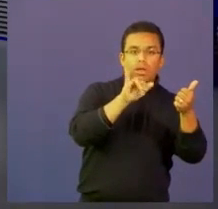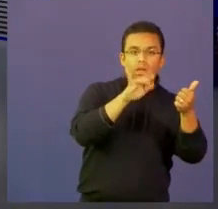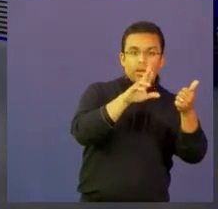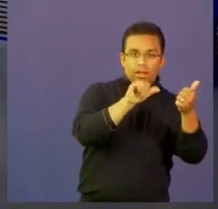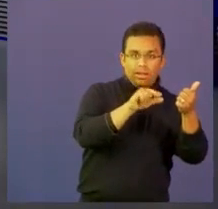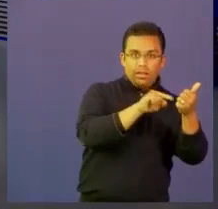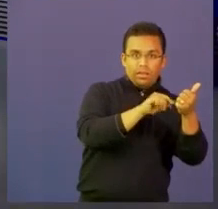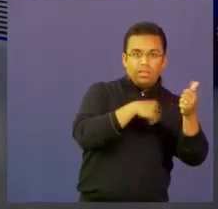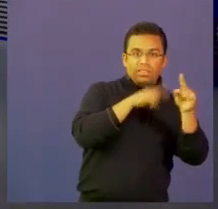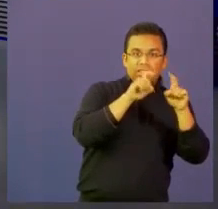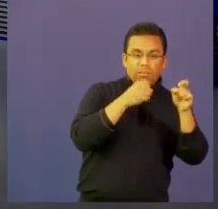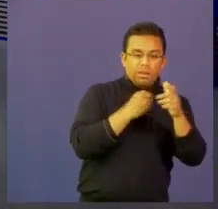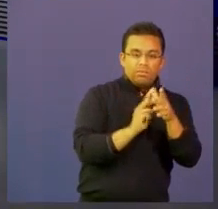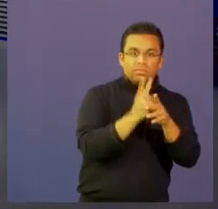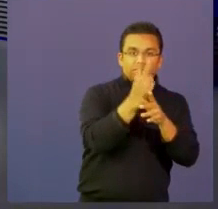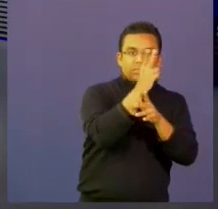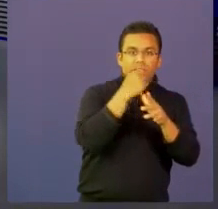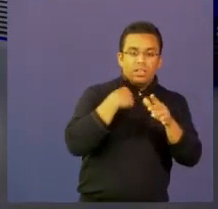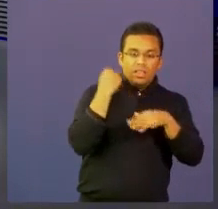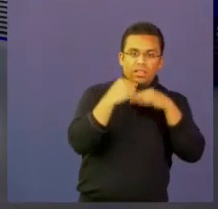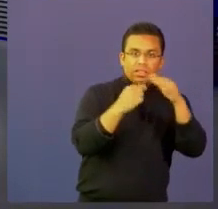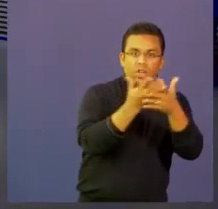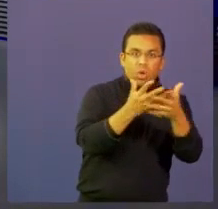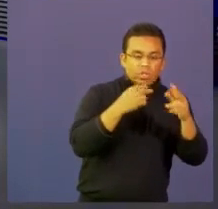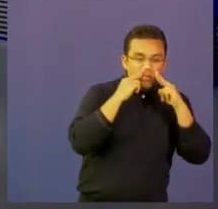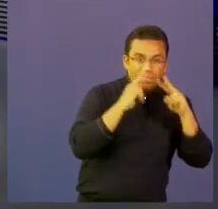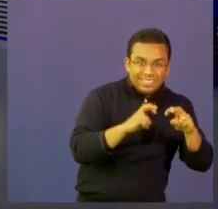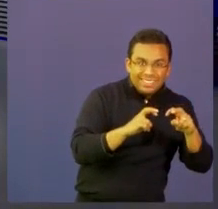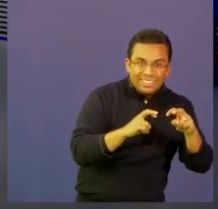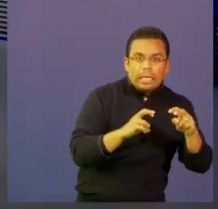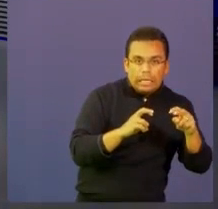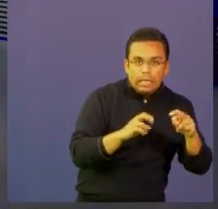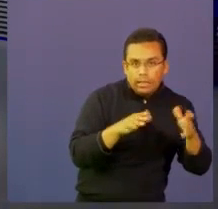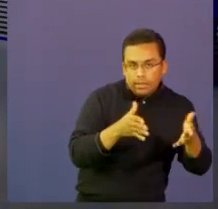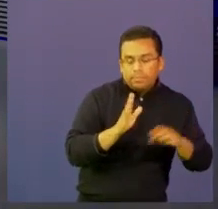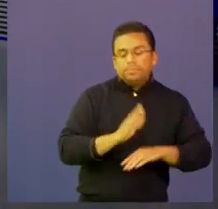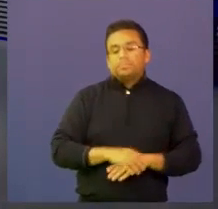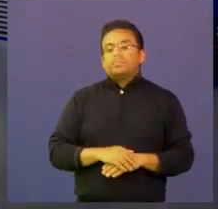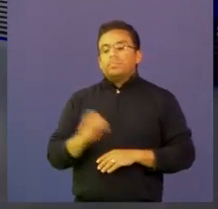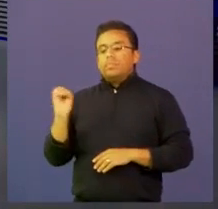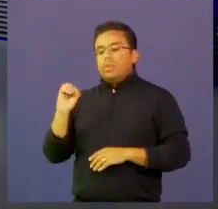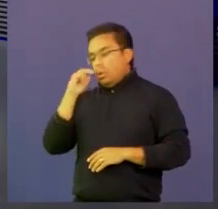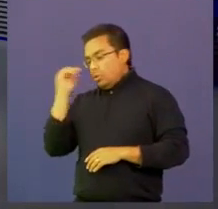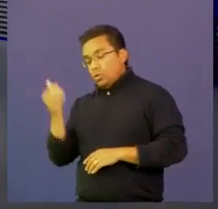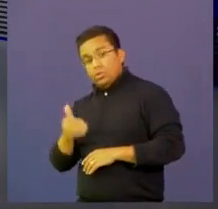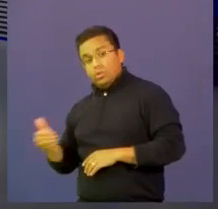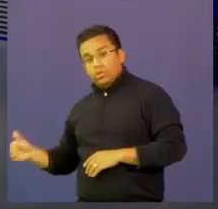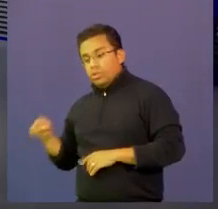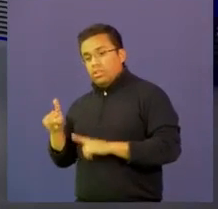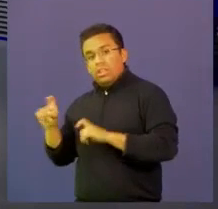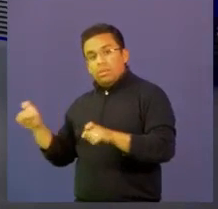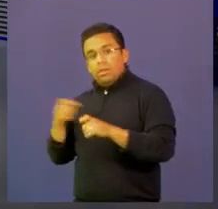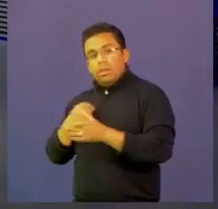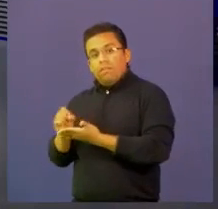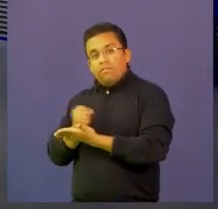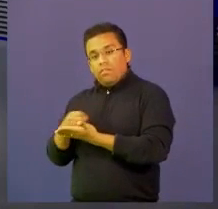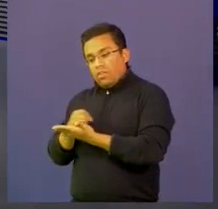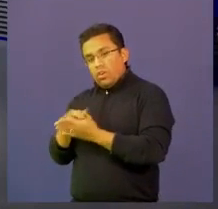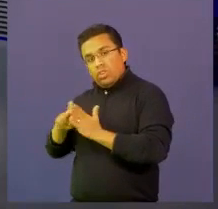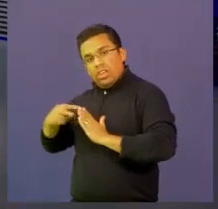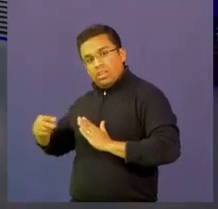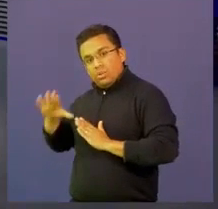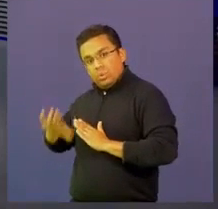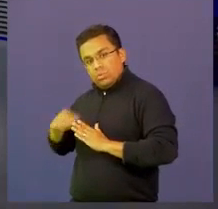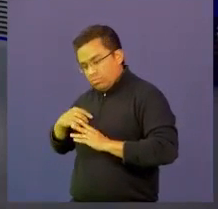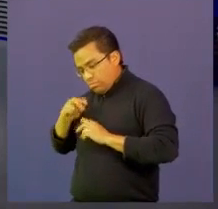tradicionales, por ejemplo, o niños que investigan sobre biotecnología, puedan conectarse con investigadores